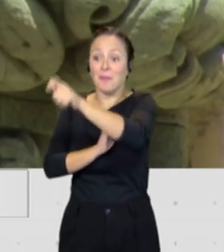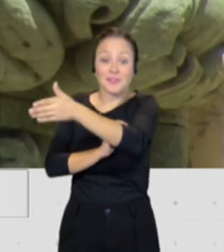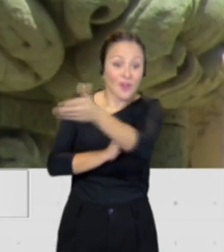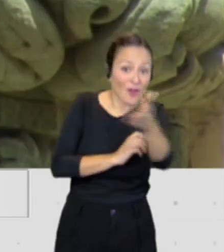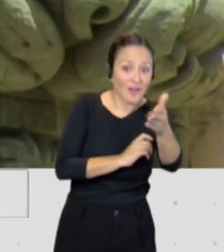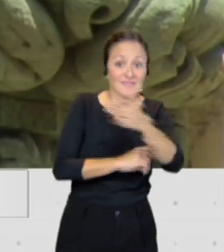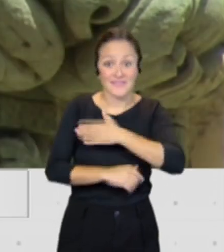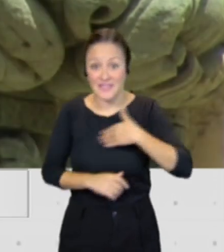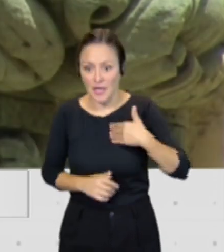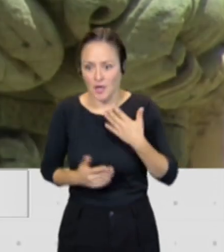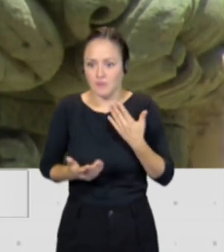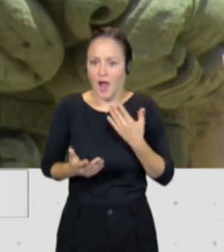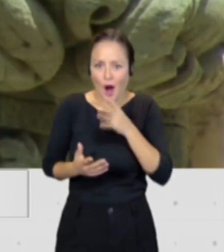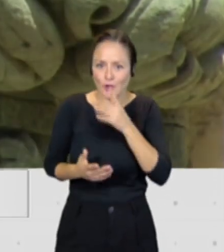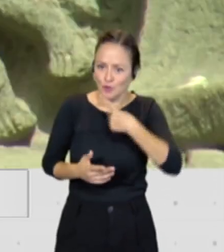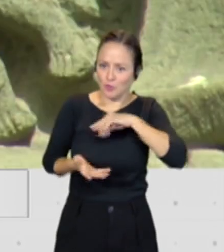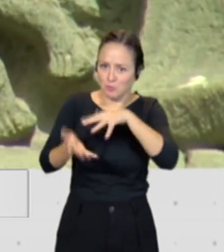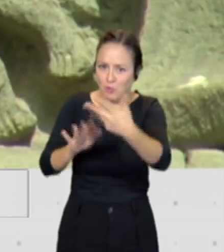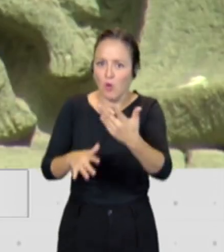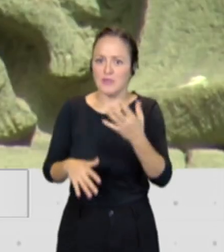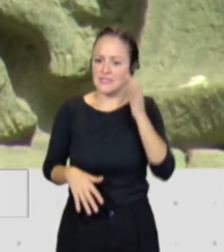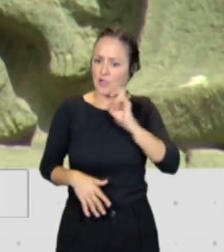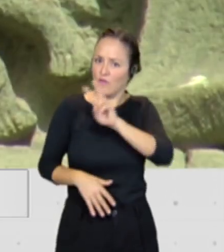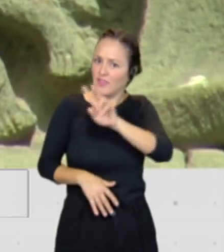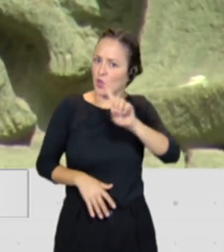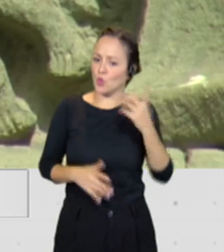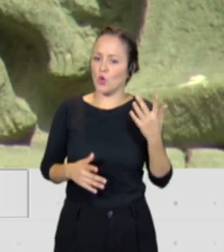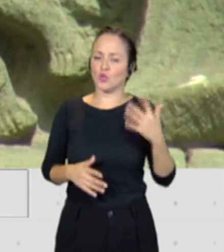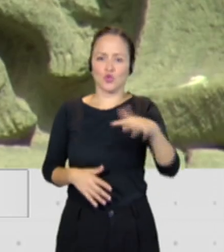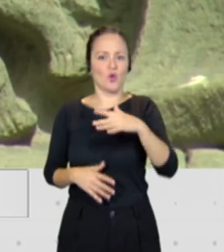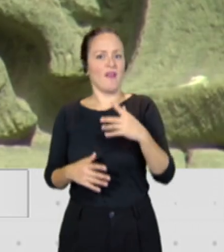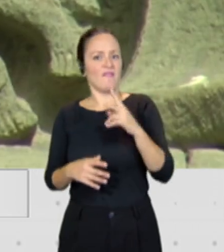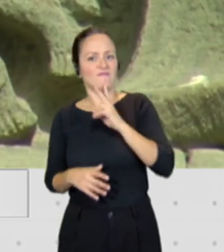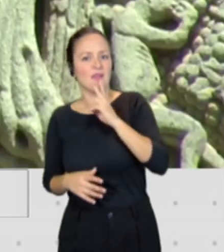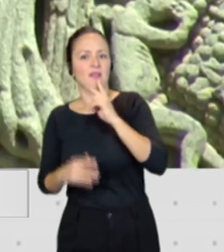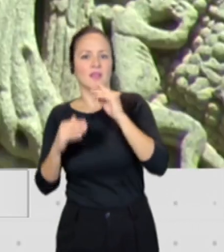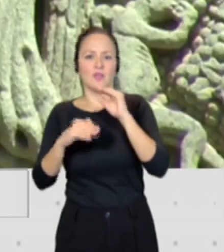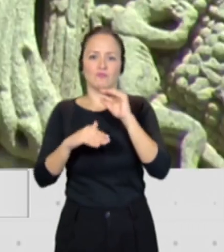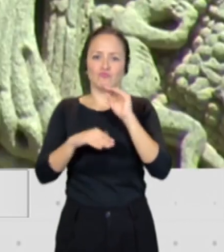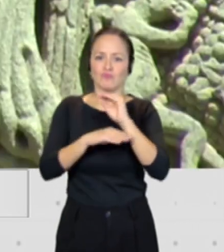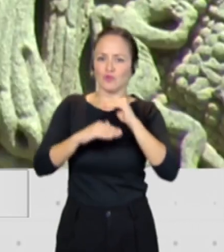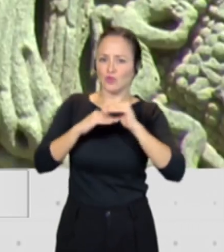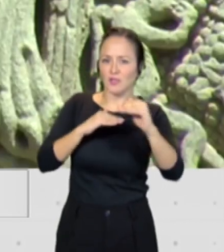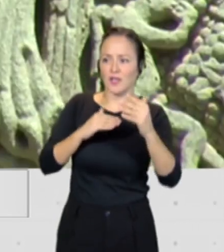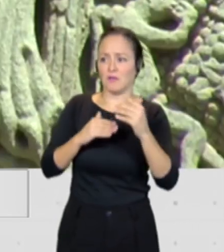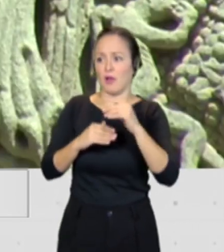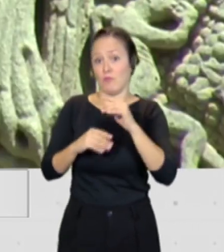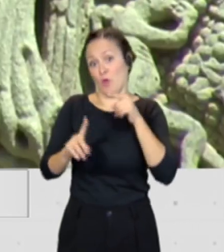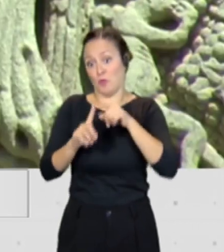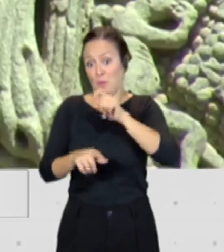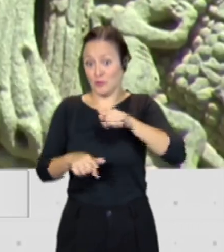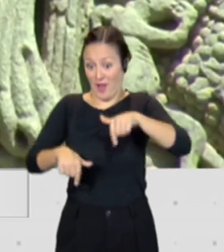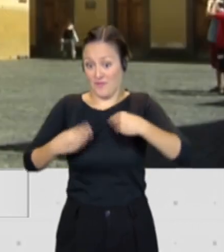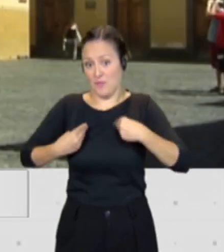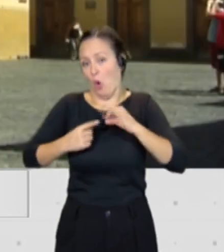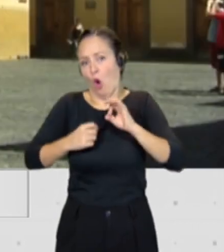propias del siglo XXI, esas ciudades cada vez más verdes, más sostenibles y con espacios cada vez más para quienes vivimos en ellos o quienes nos visitan. Bueno,